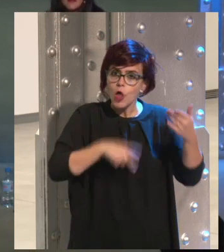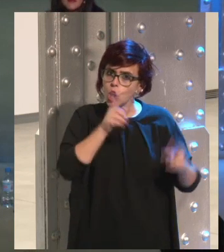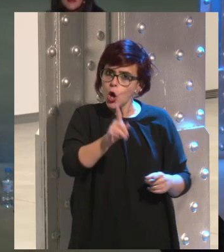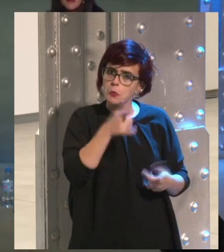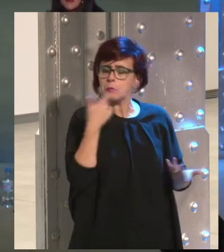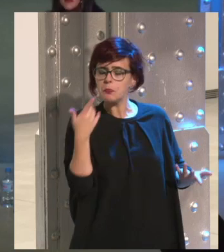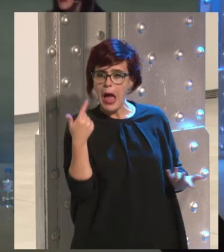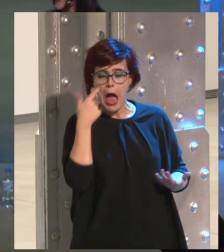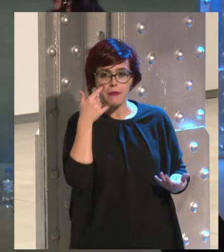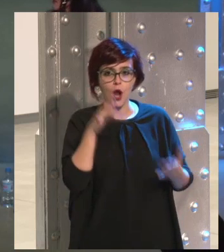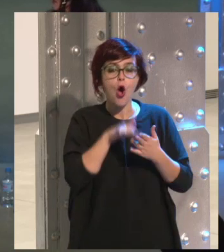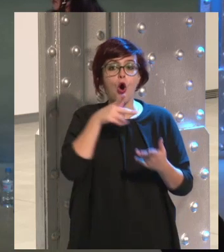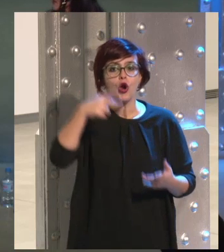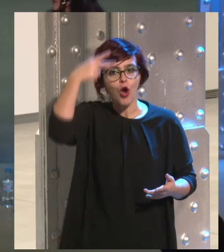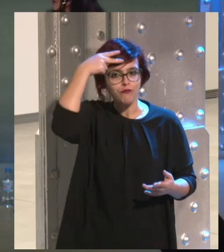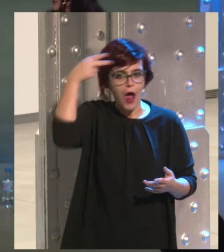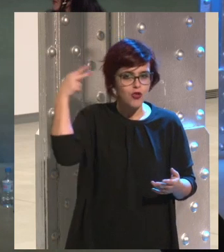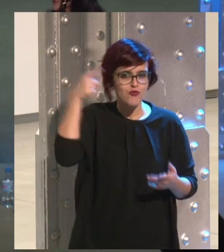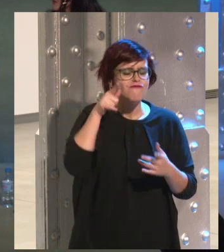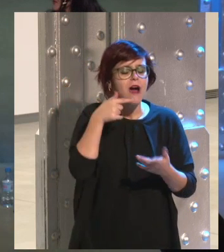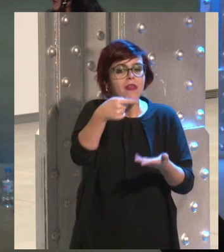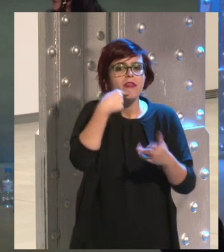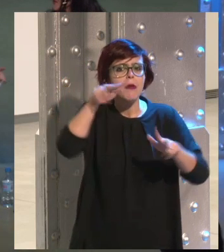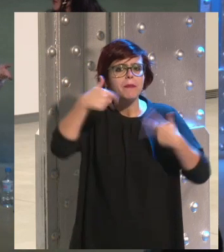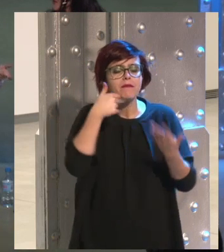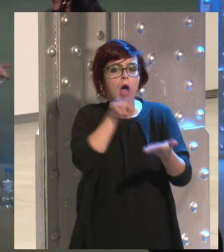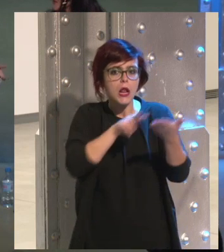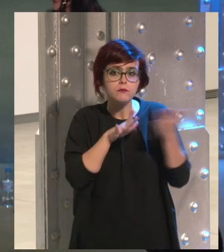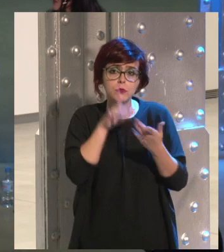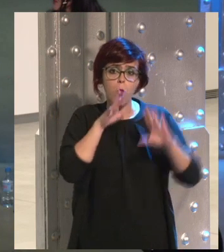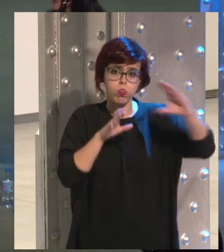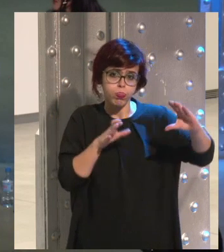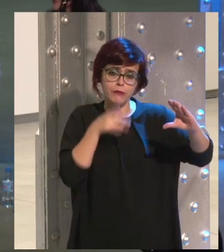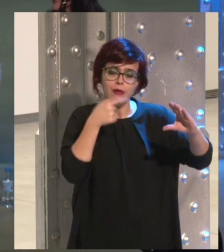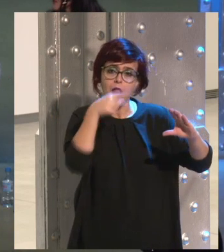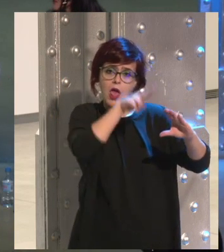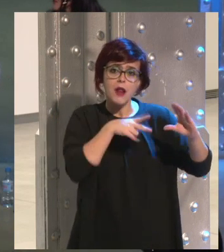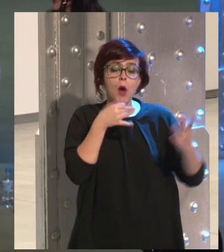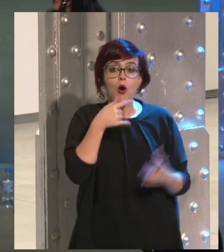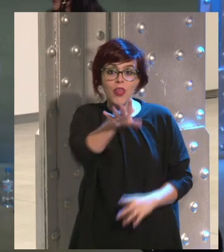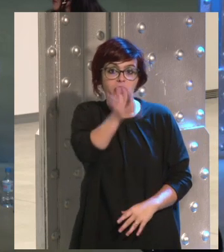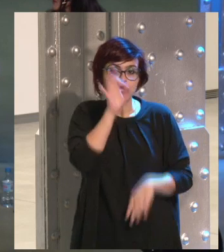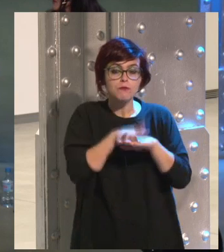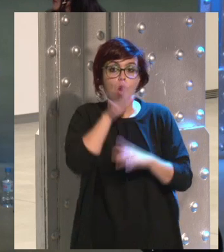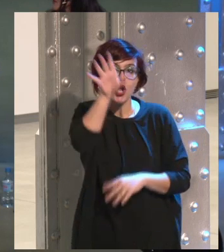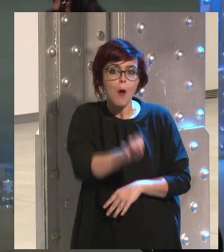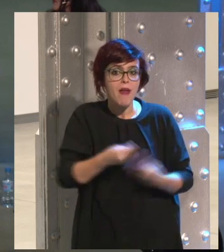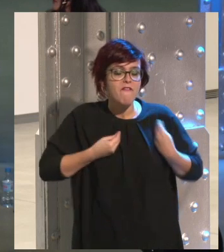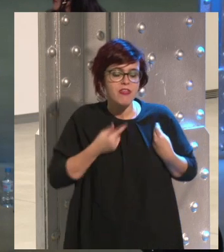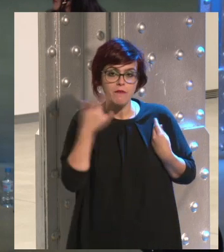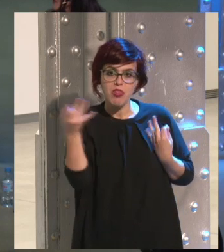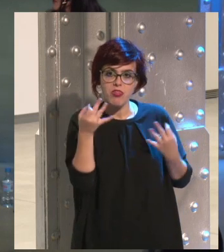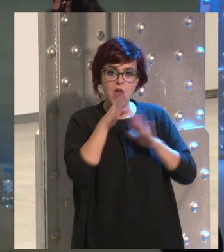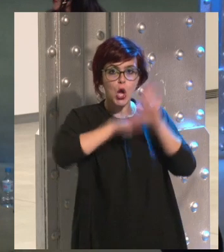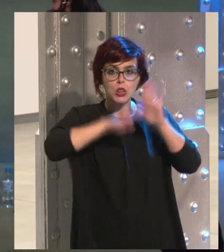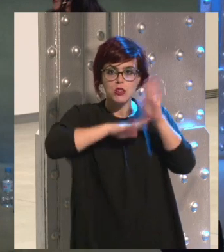o que no le hayas pedido al señor notario que te la lea. Comprendo que es un tochazo pero hay que leérselo. la decisión más importante de compra de tu vida y no te lees